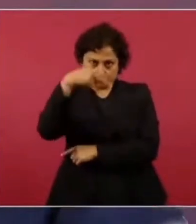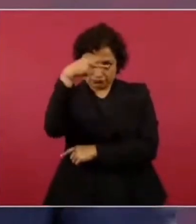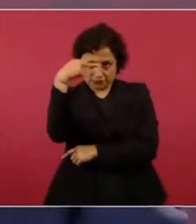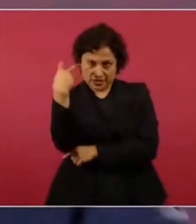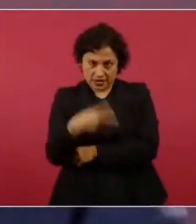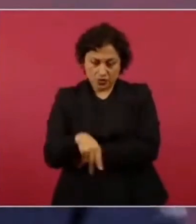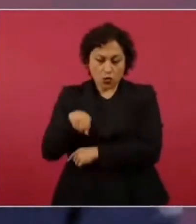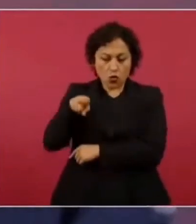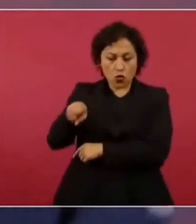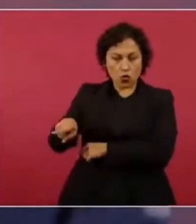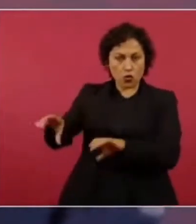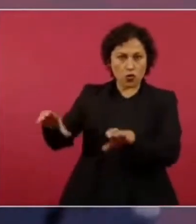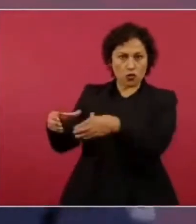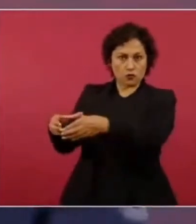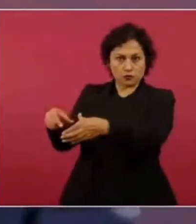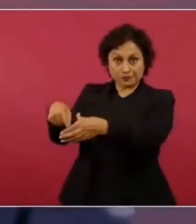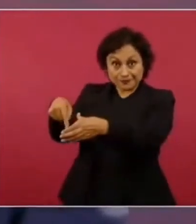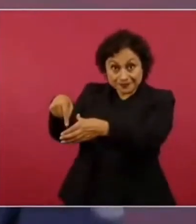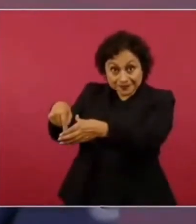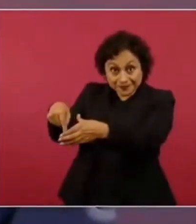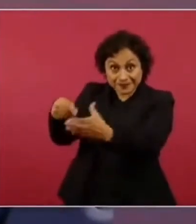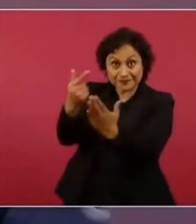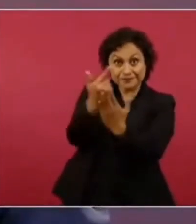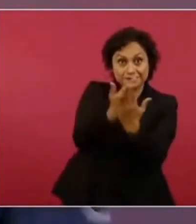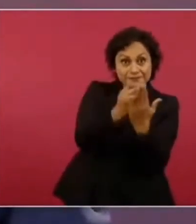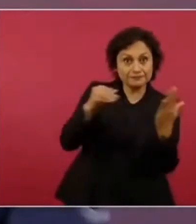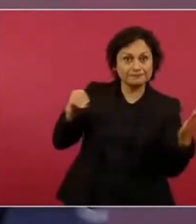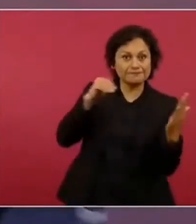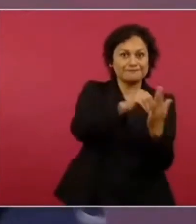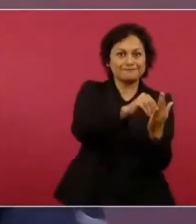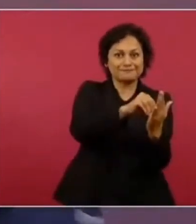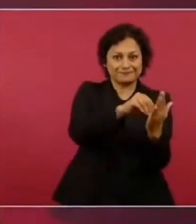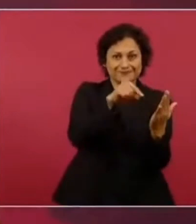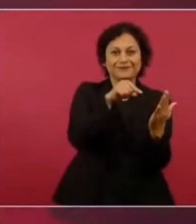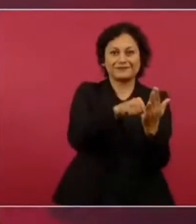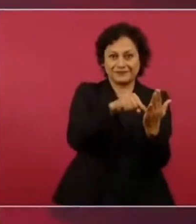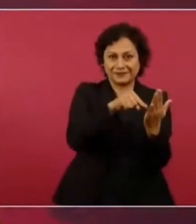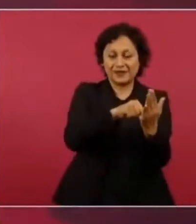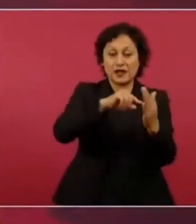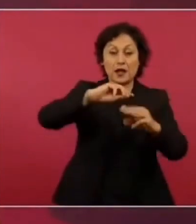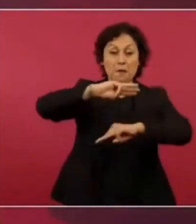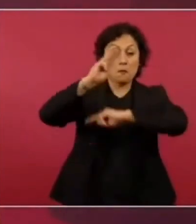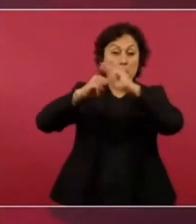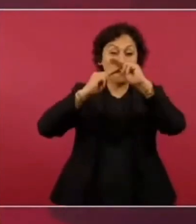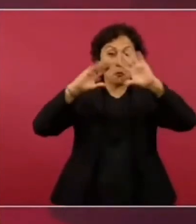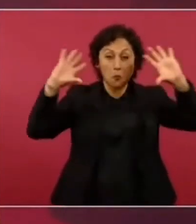Solo ese grupo aparecía en la lista de los multimillonarios del mundo.